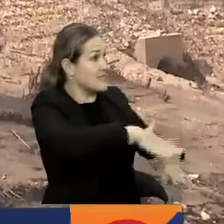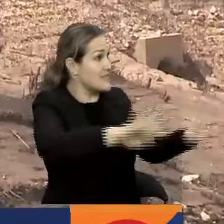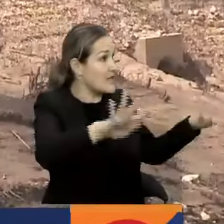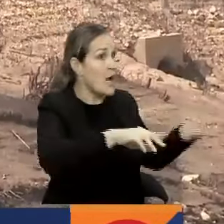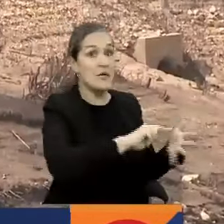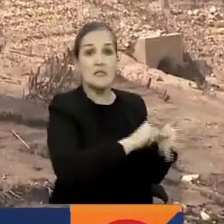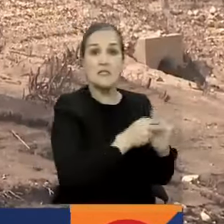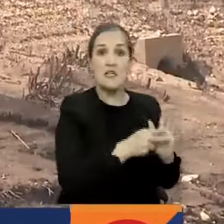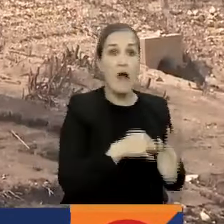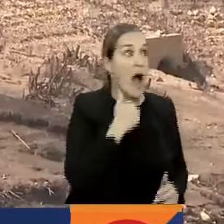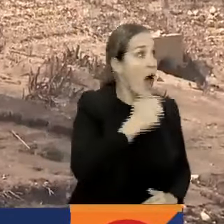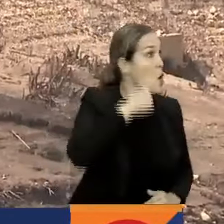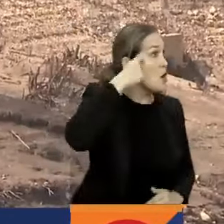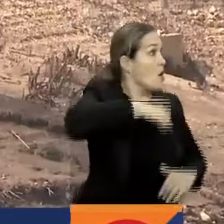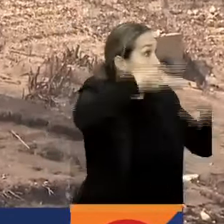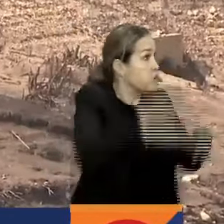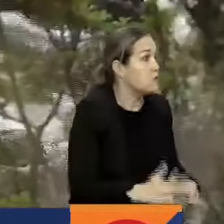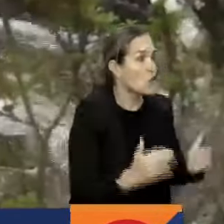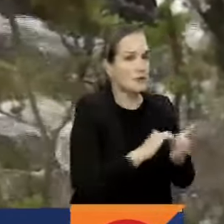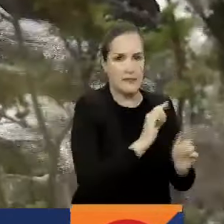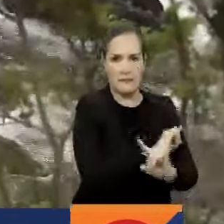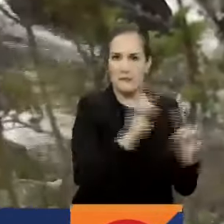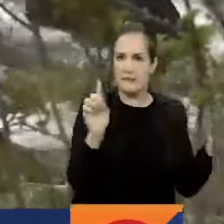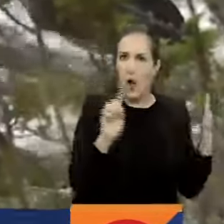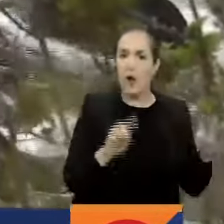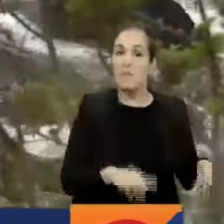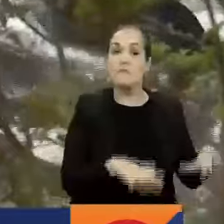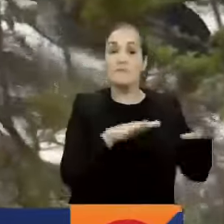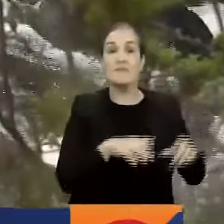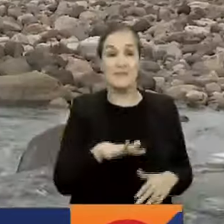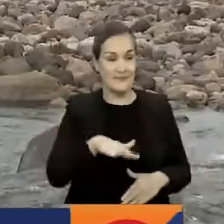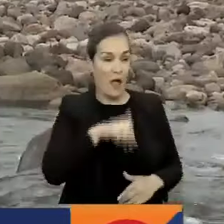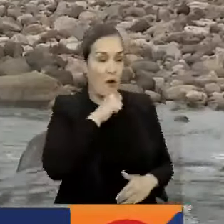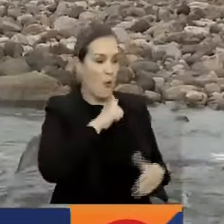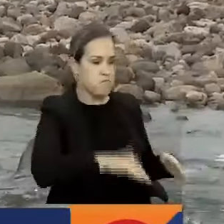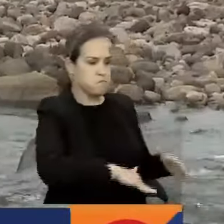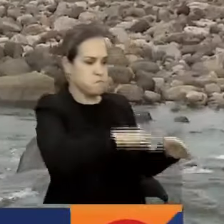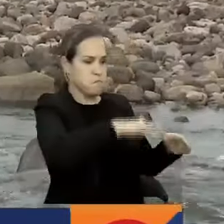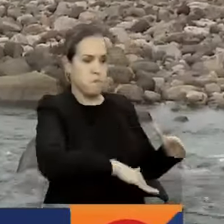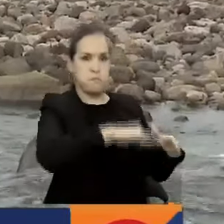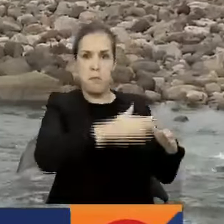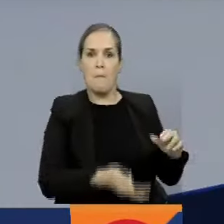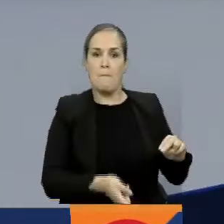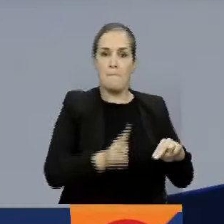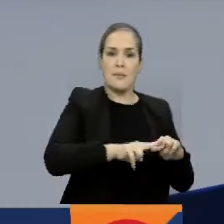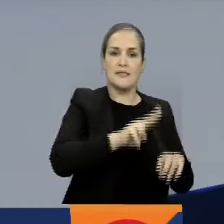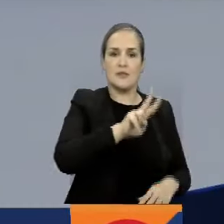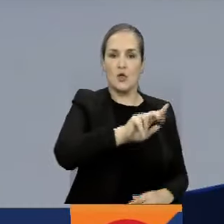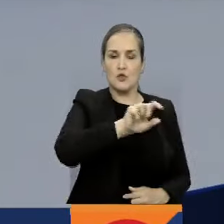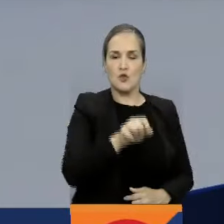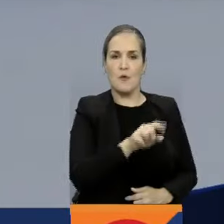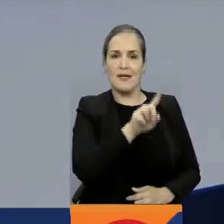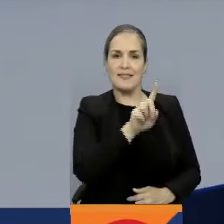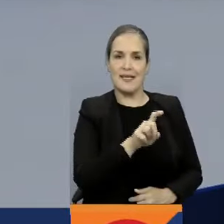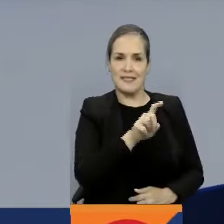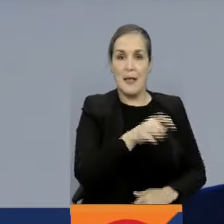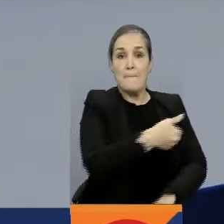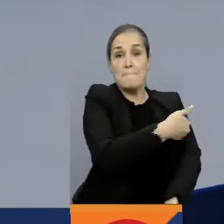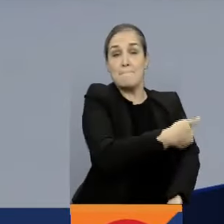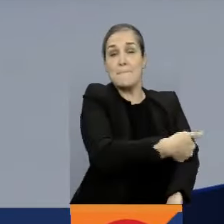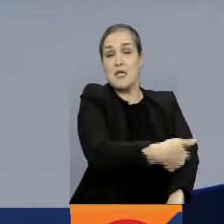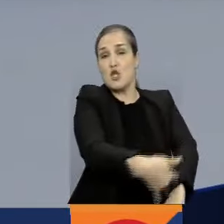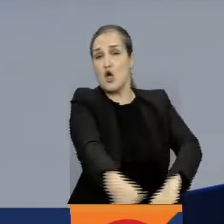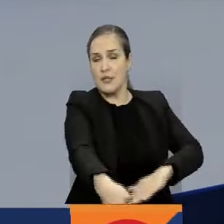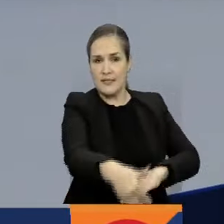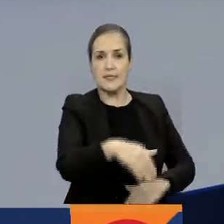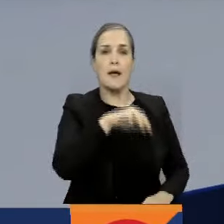desabastecimiento de agua en la ciudad. Por su parte, los embalses del sistema Chingaza subieron 2,6 millones de metros cúbicos en el último reporte,